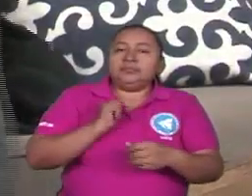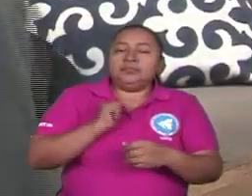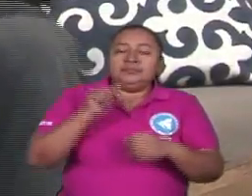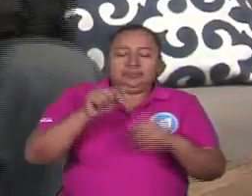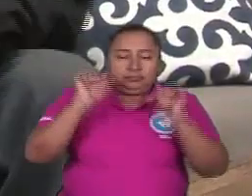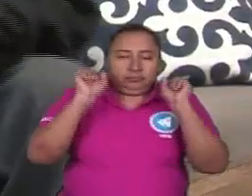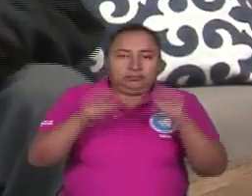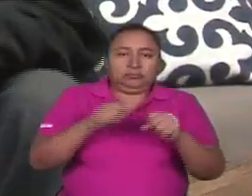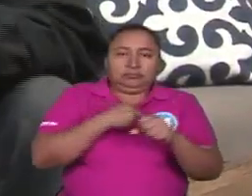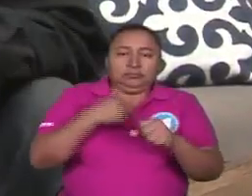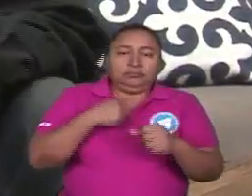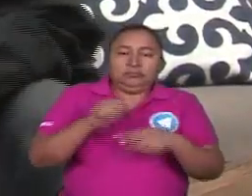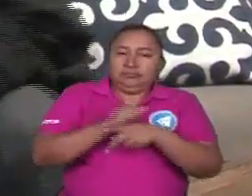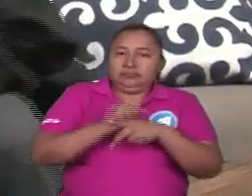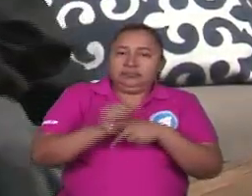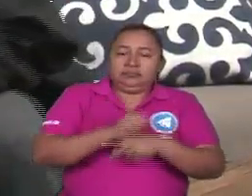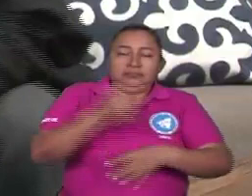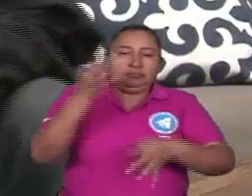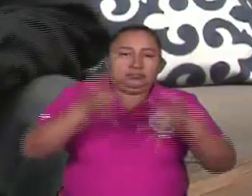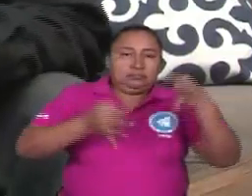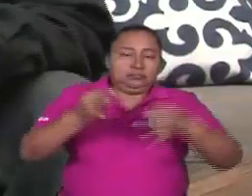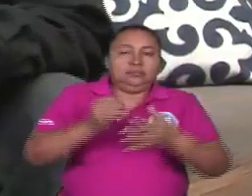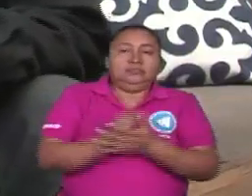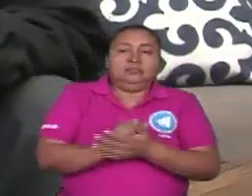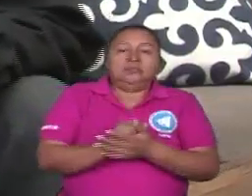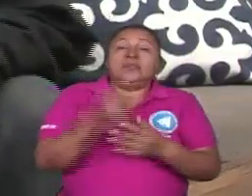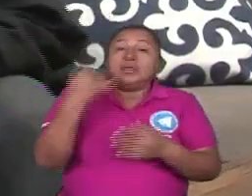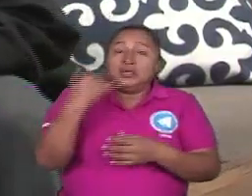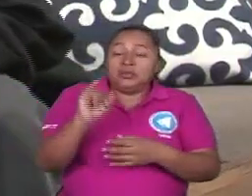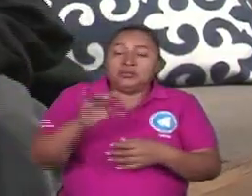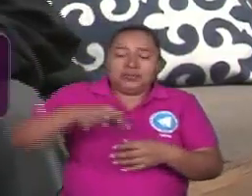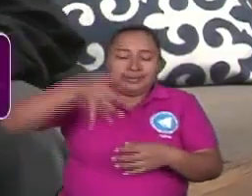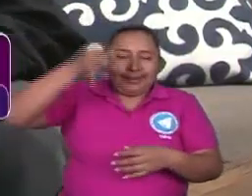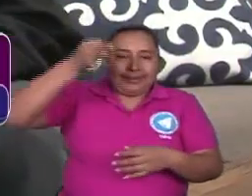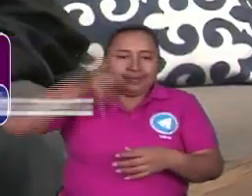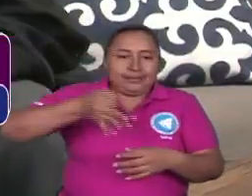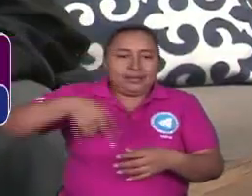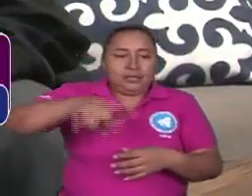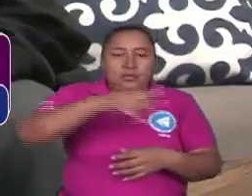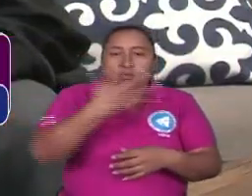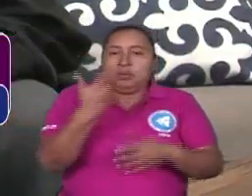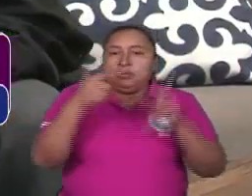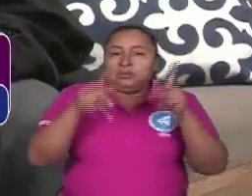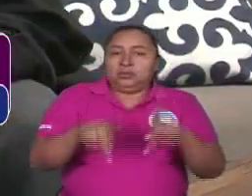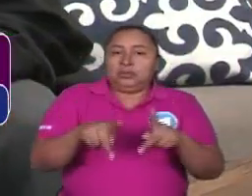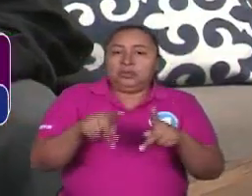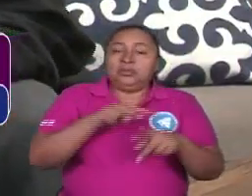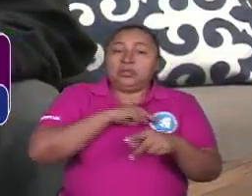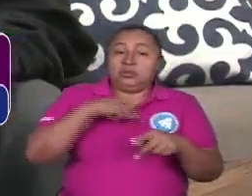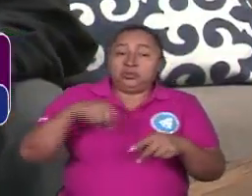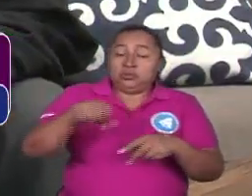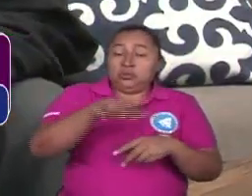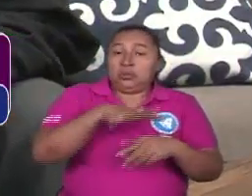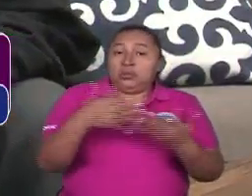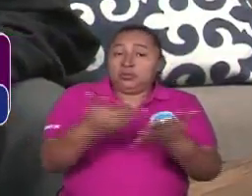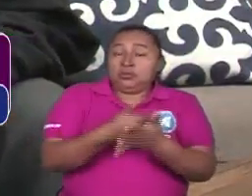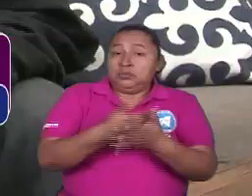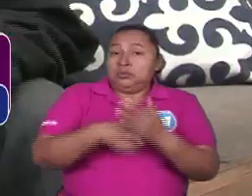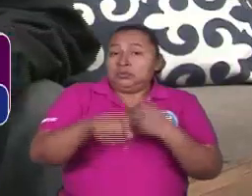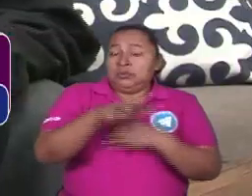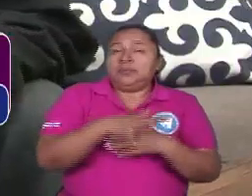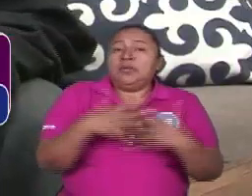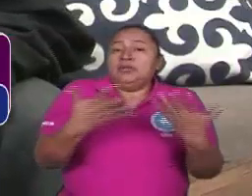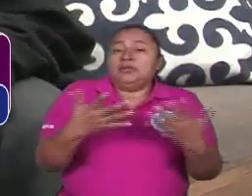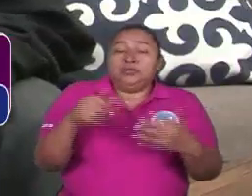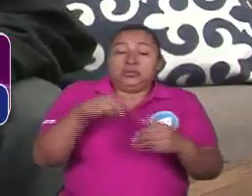de poder ejercer justicia. Eso es lo que le da garantía a todo el mundo y a la sociedad moderna, ¿no? Y estos